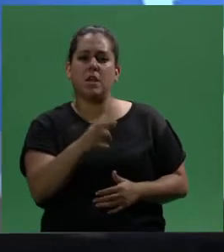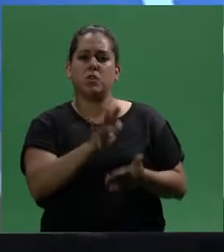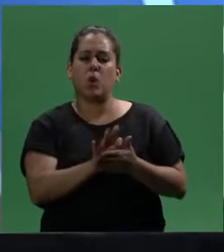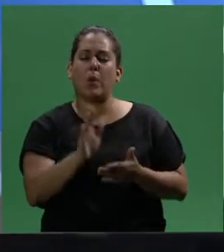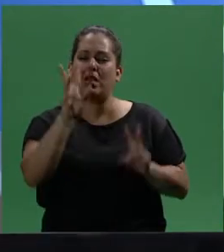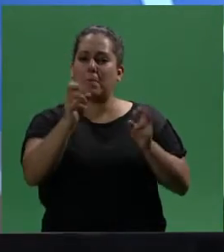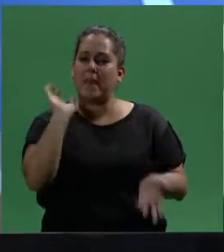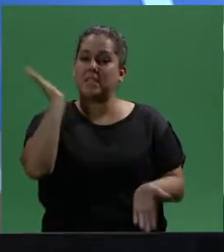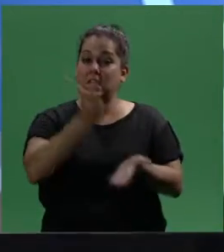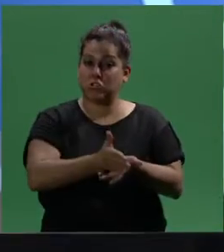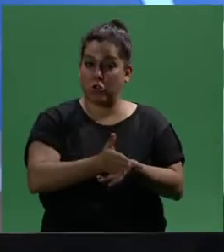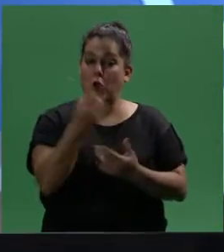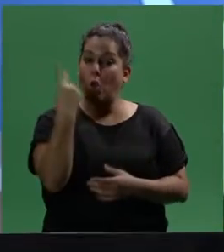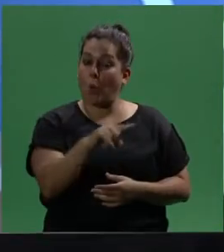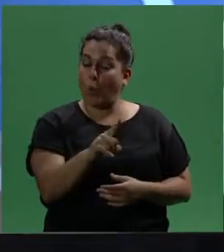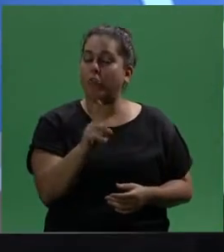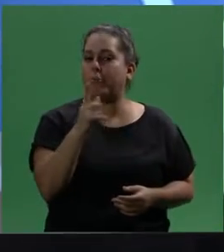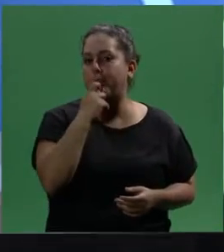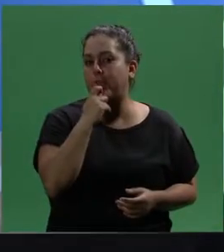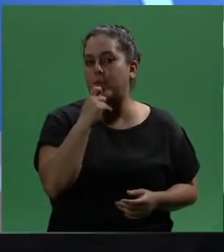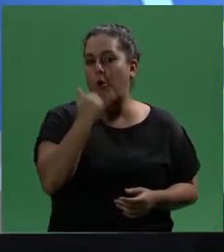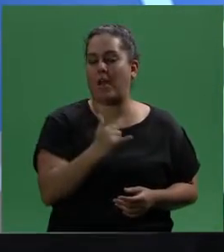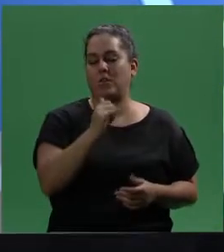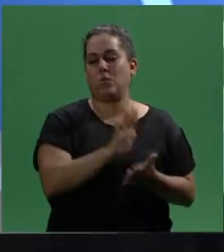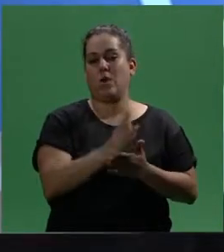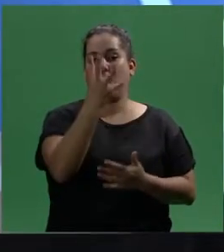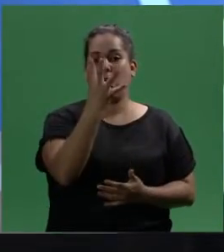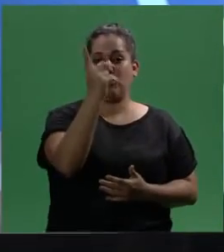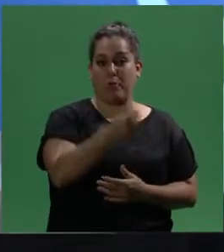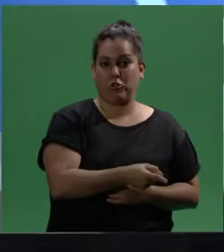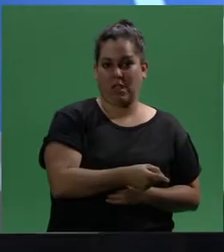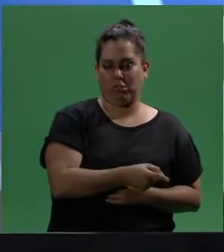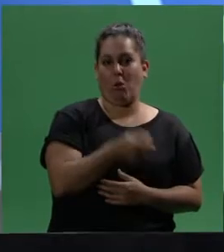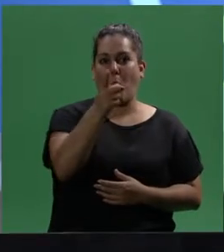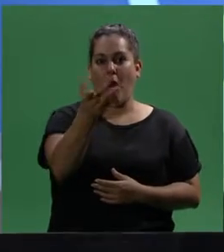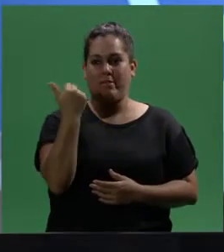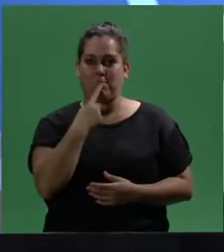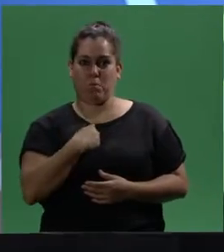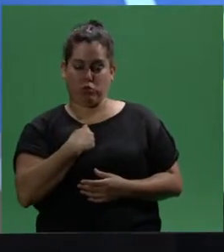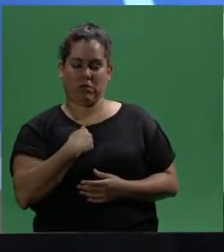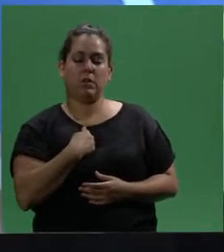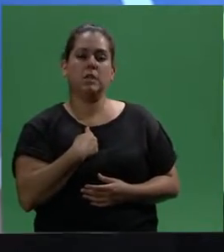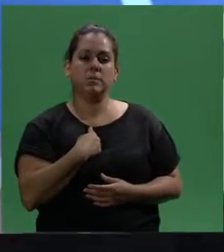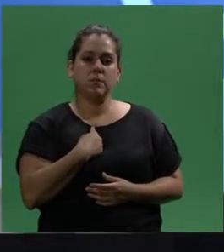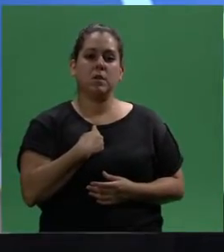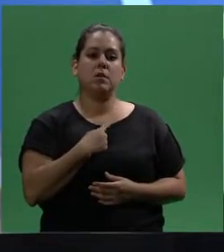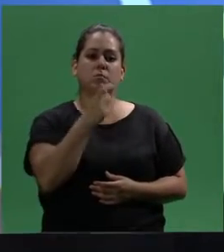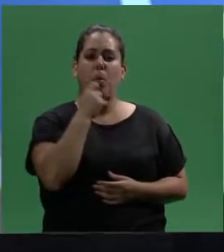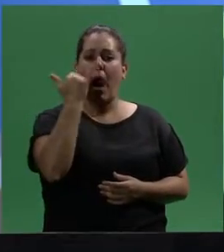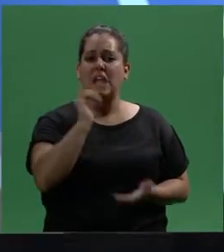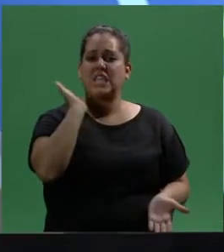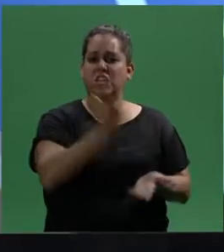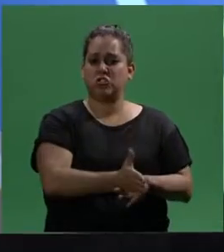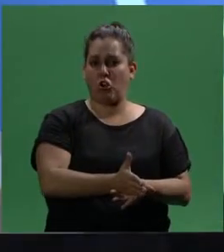respecto al tema de las sanciones. Cuando se trata, con relación al CUPO, que era lo que vos estabas preguntando, está